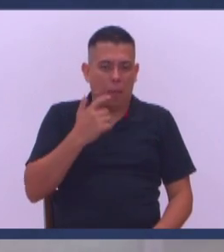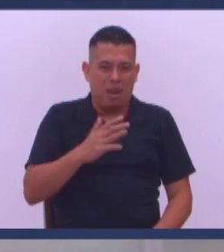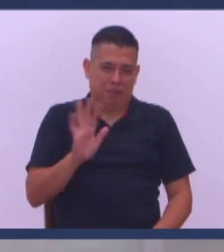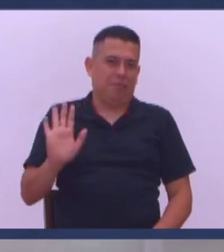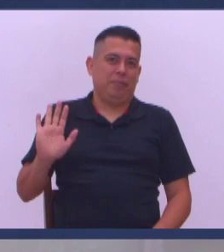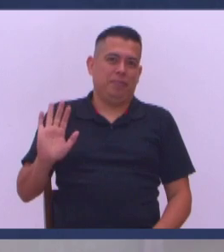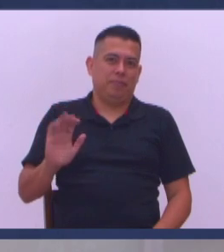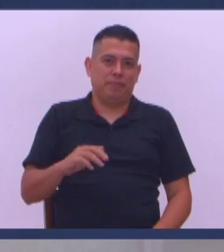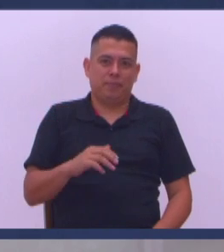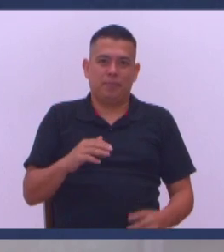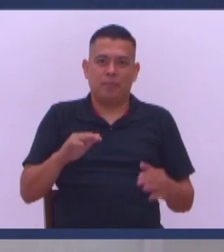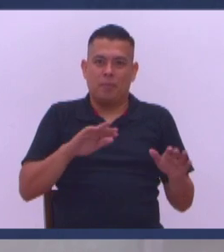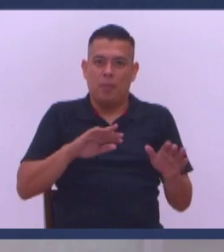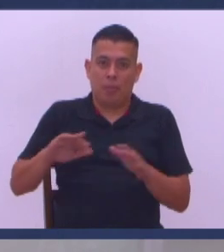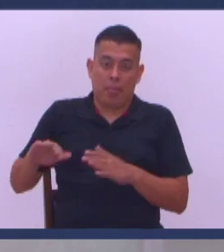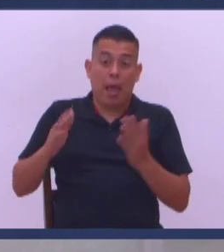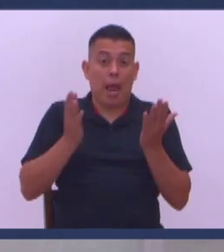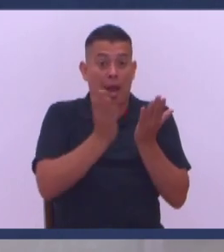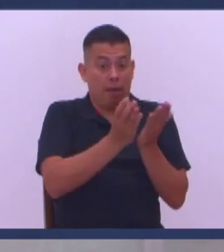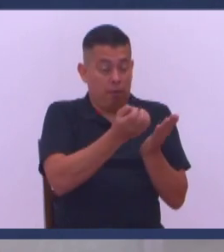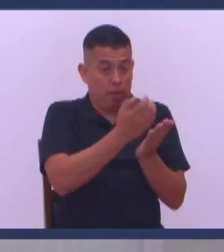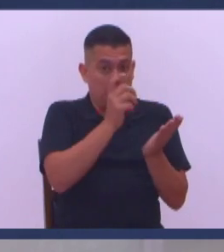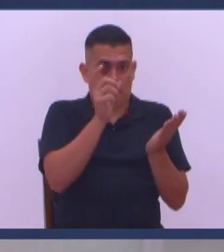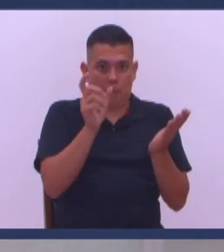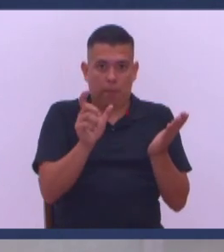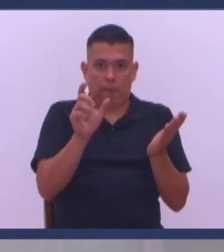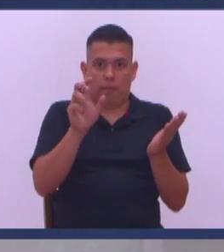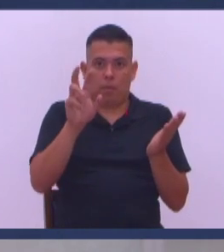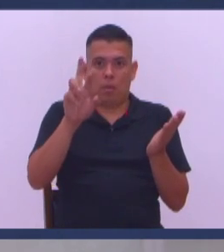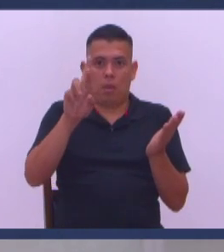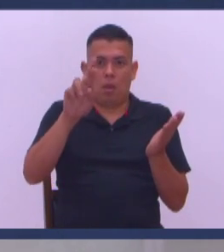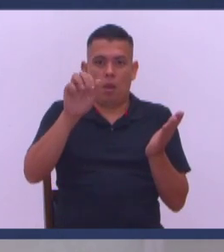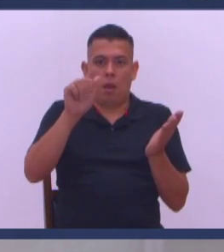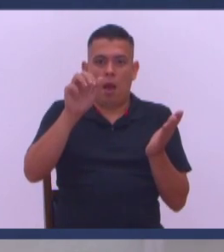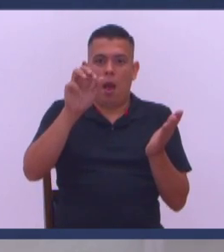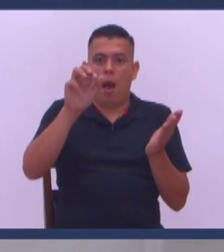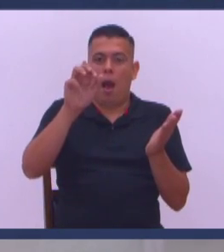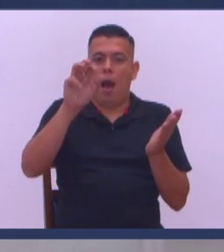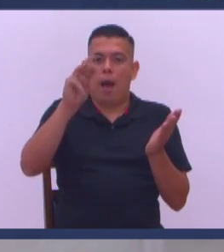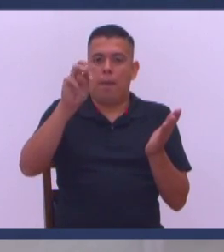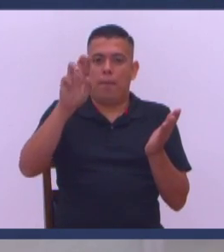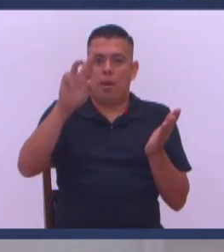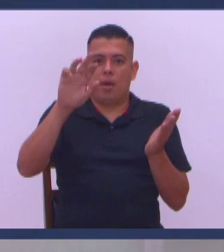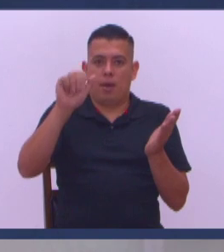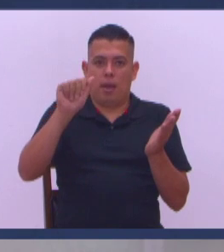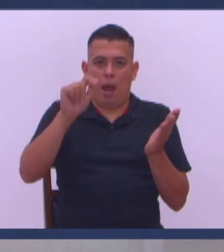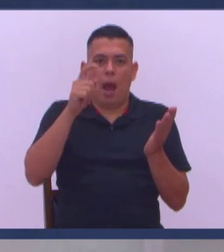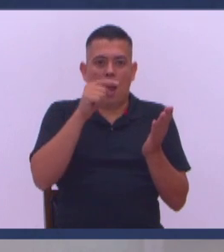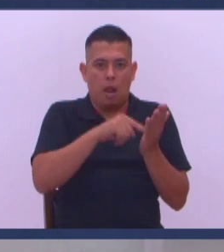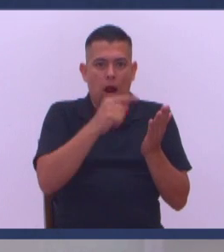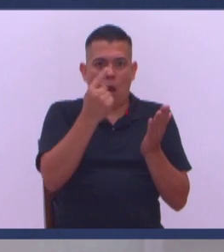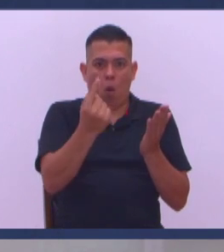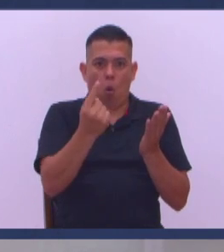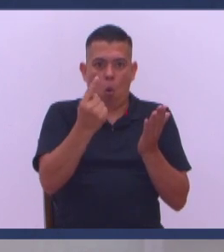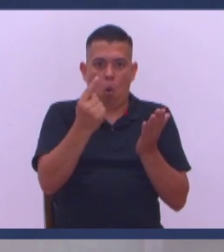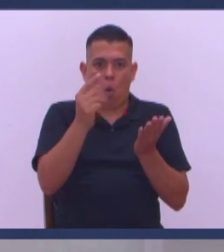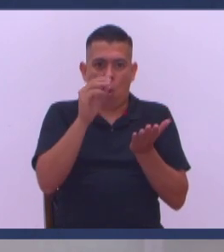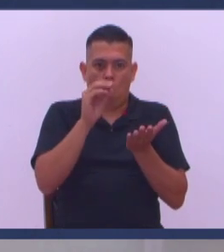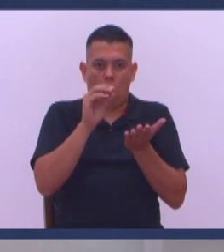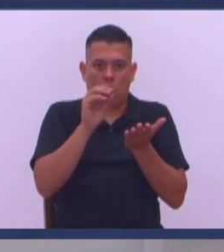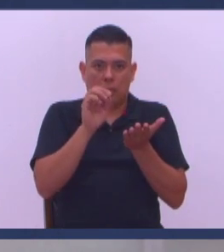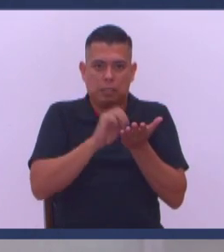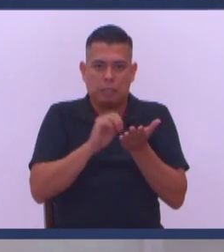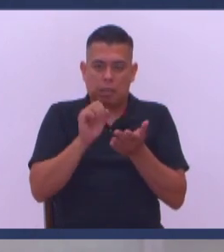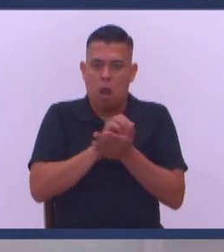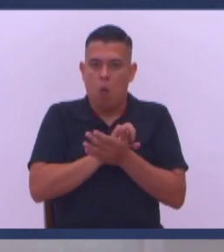Y no voy a usar La palabra ramera Que es la que ocupa la Biblia A causa de la mujer fácil El hombre es Y somos Reducidos A un